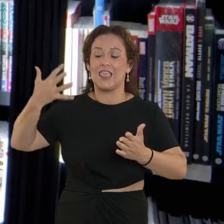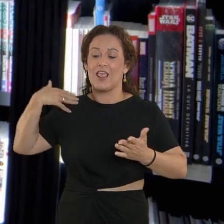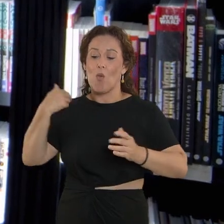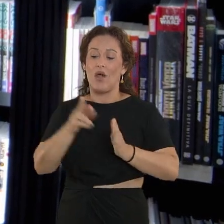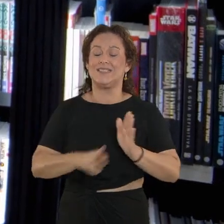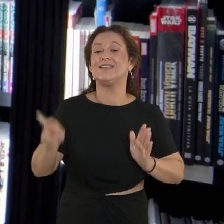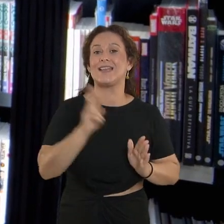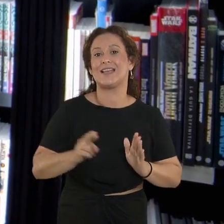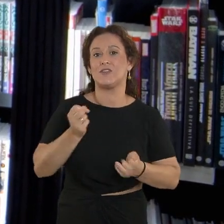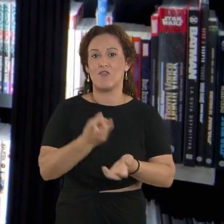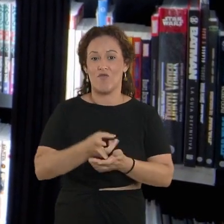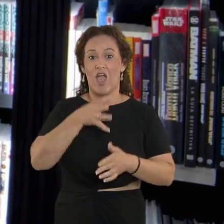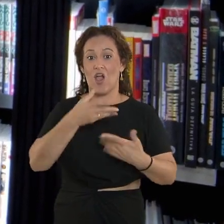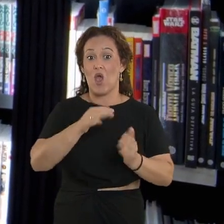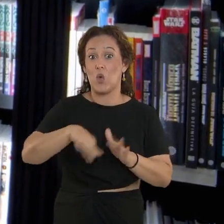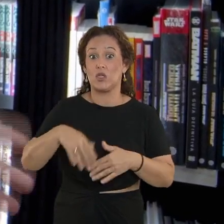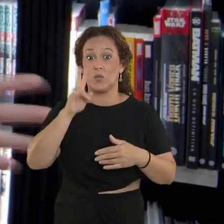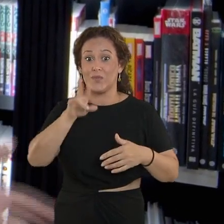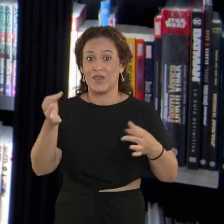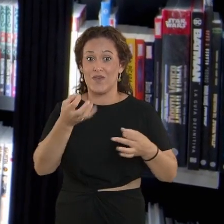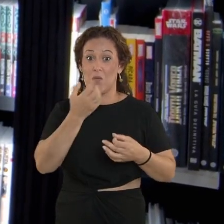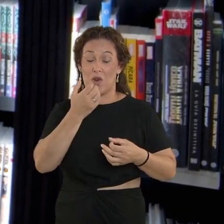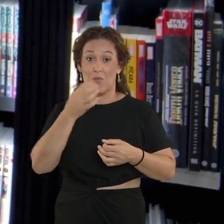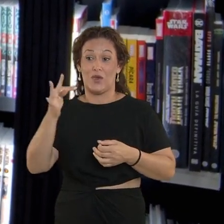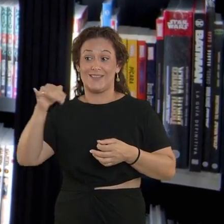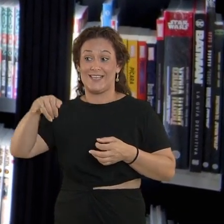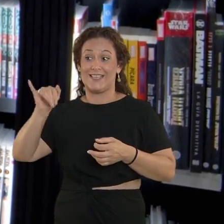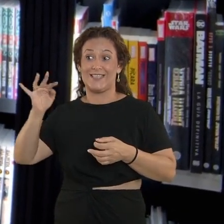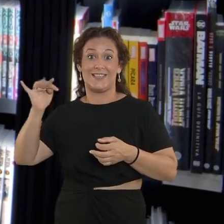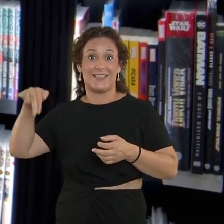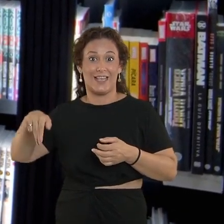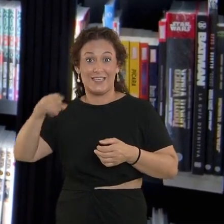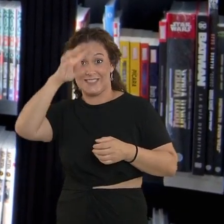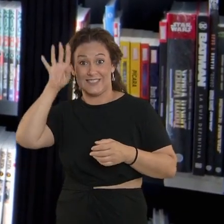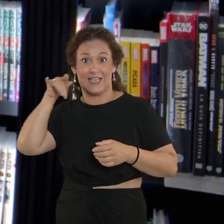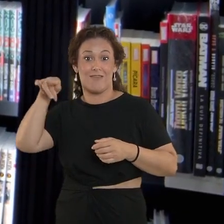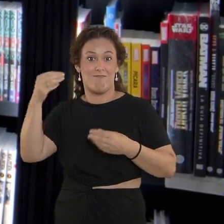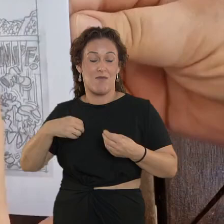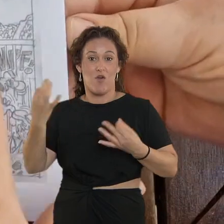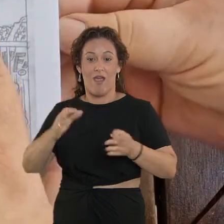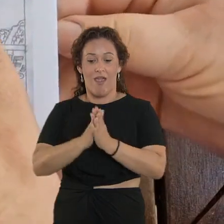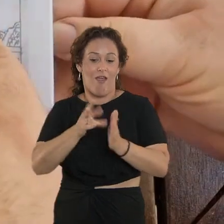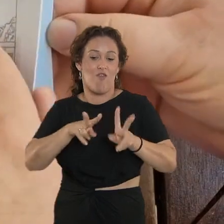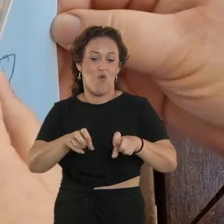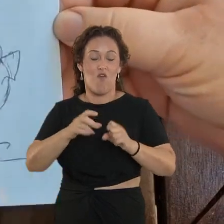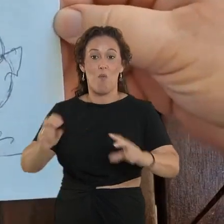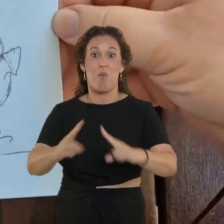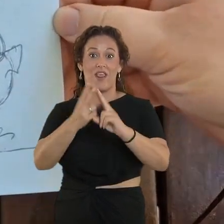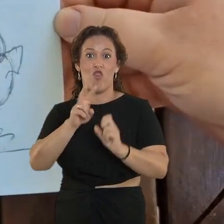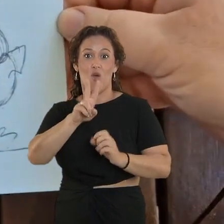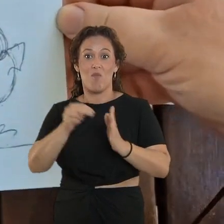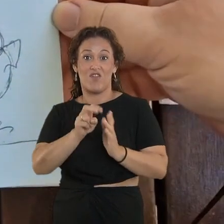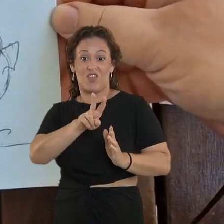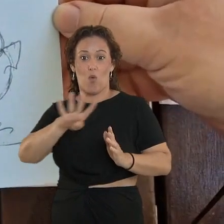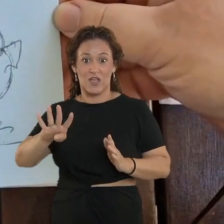Y lo que hemos visto por último ha sido, igual que pasó con Tintín, Parí 2024, un cómic que Ibañez